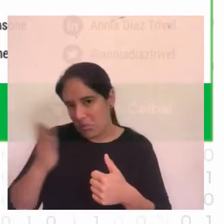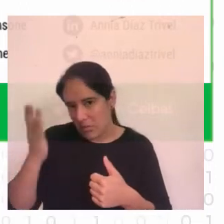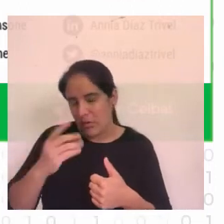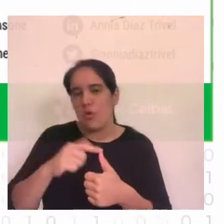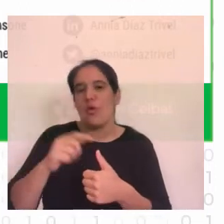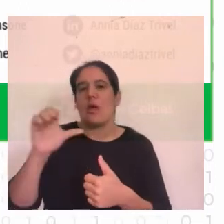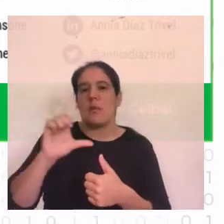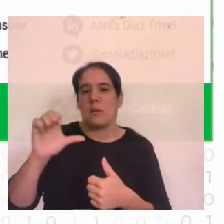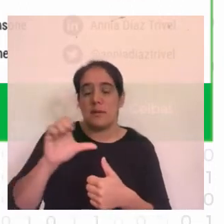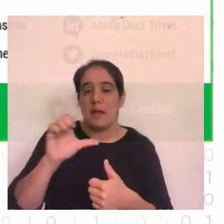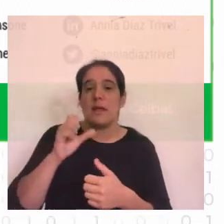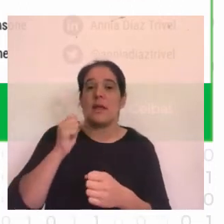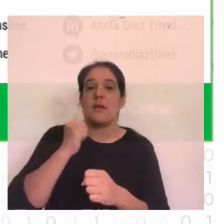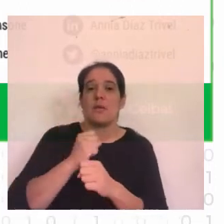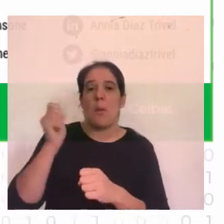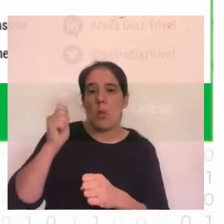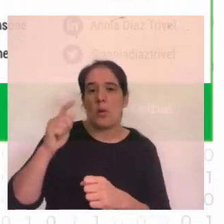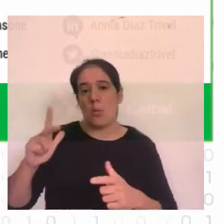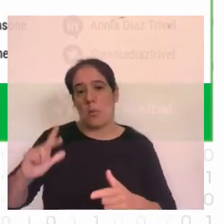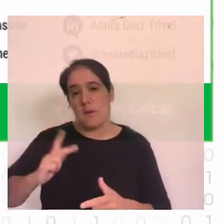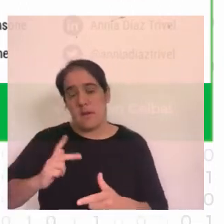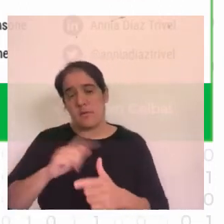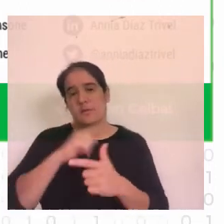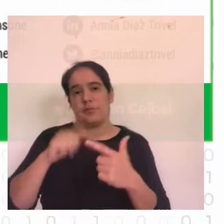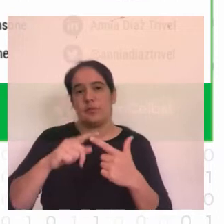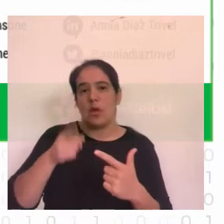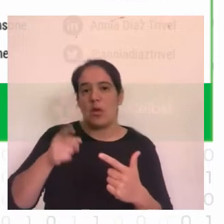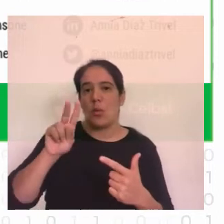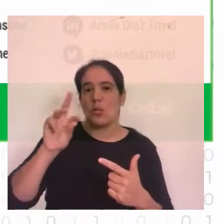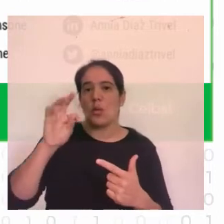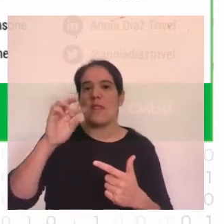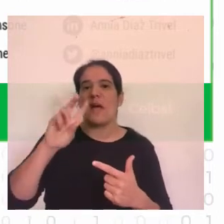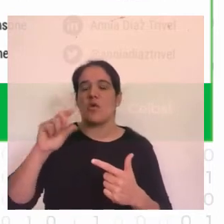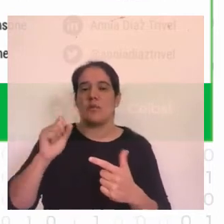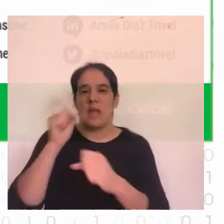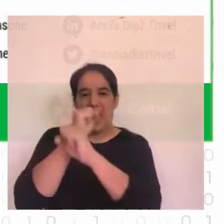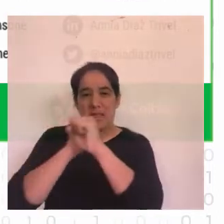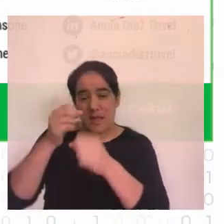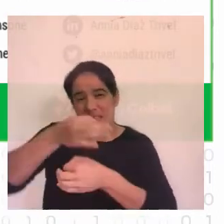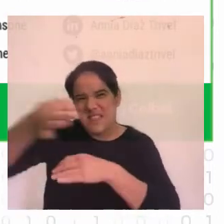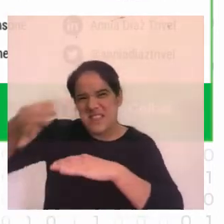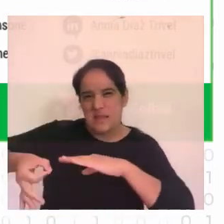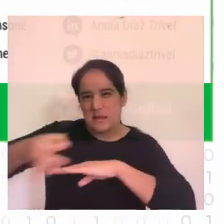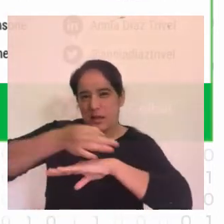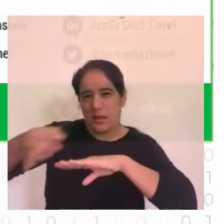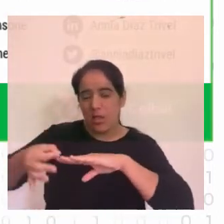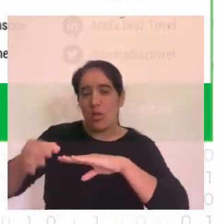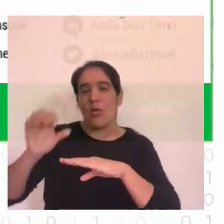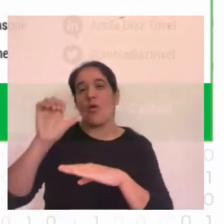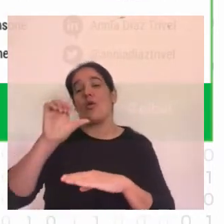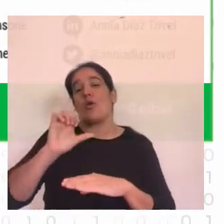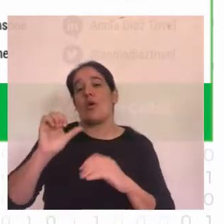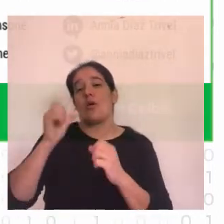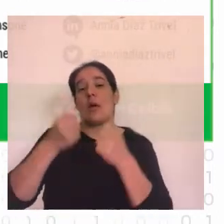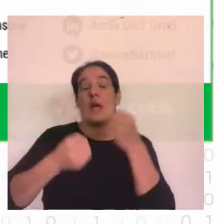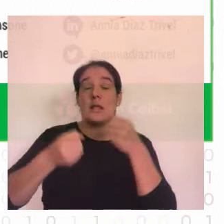en empresas y en el sector público después está Gustavo Sanzone que es diseñador industrial tiene un background en informática también y está